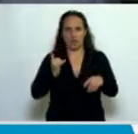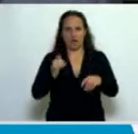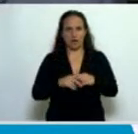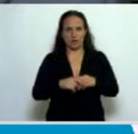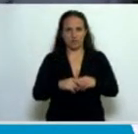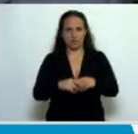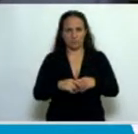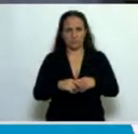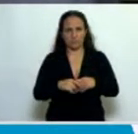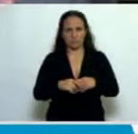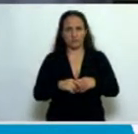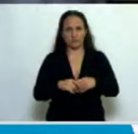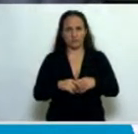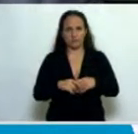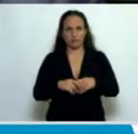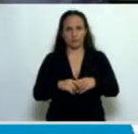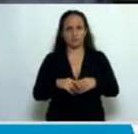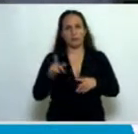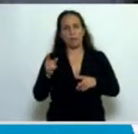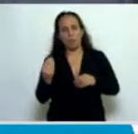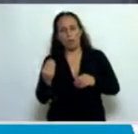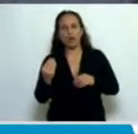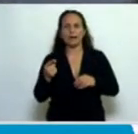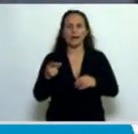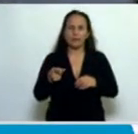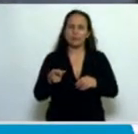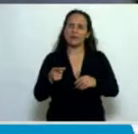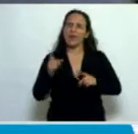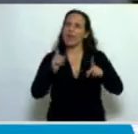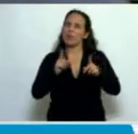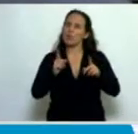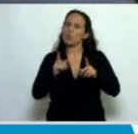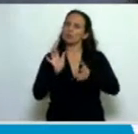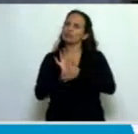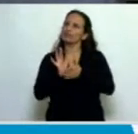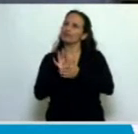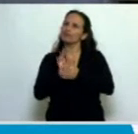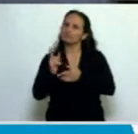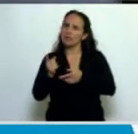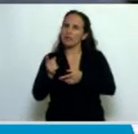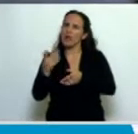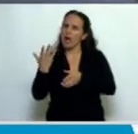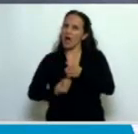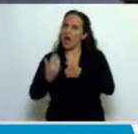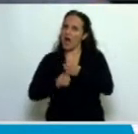o no llaman la atención porque de alguna manera repiten algunas cuestiones que son errores